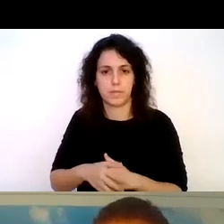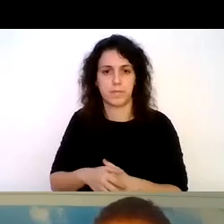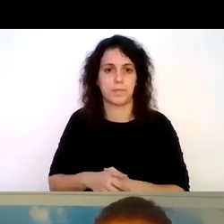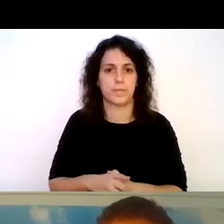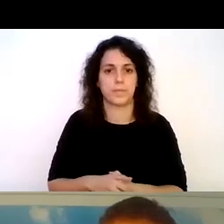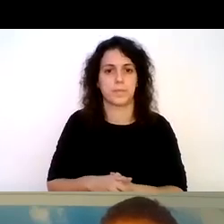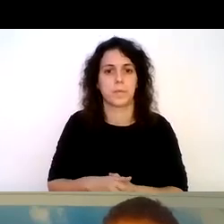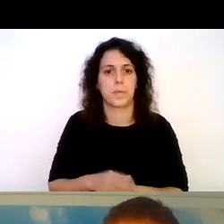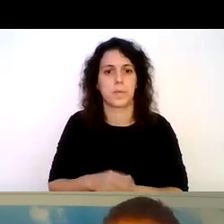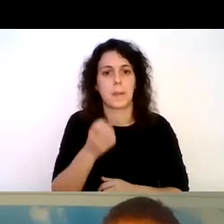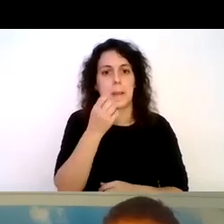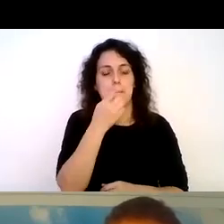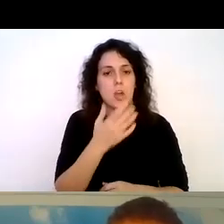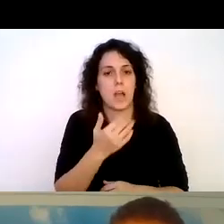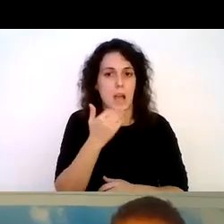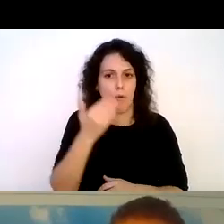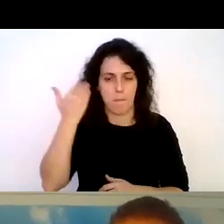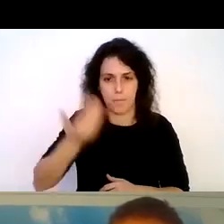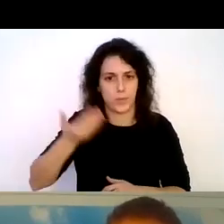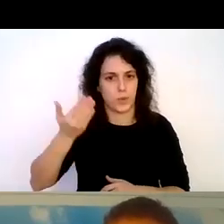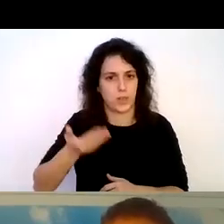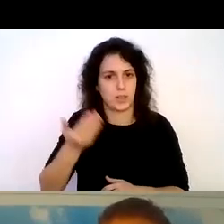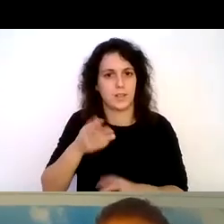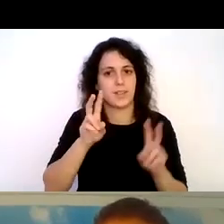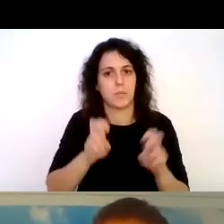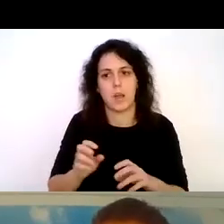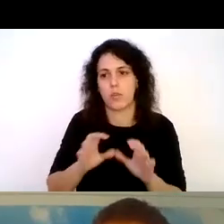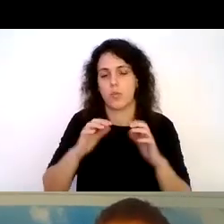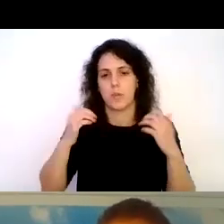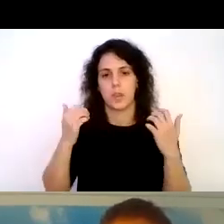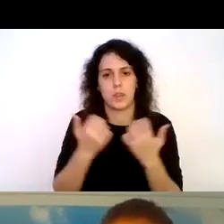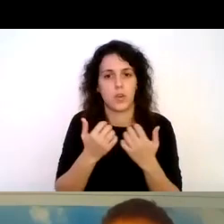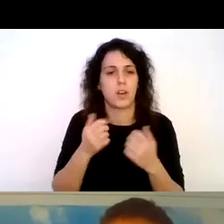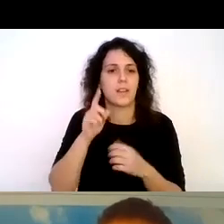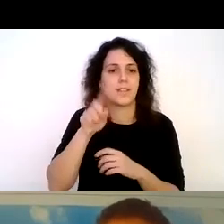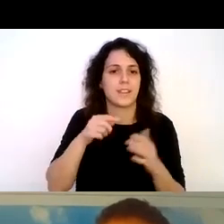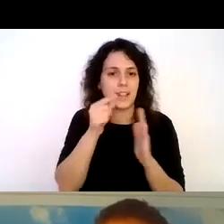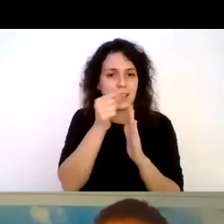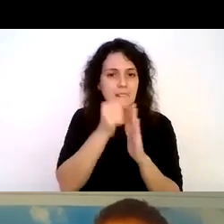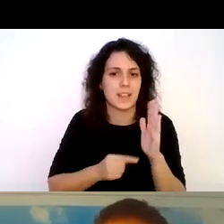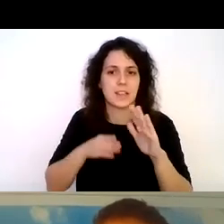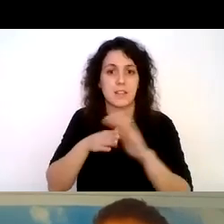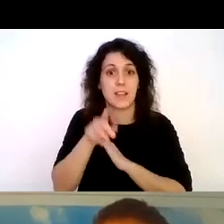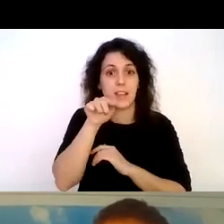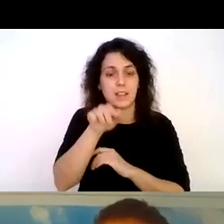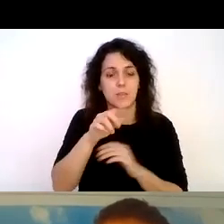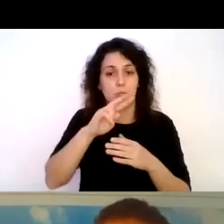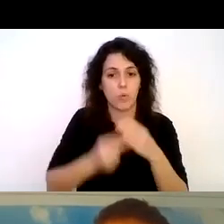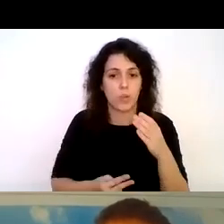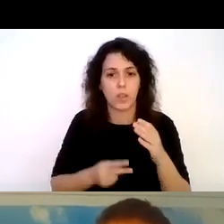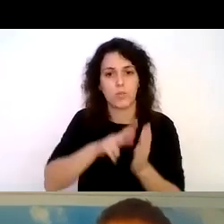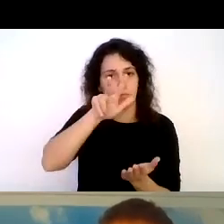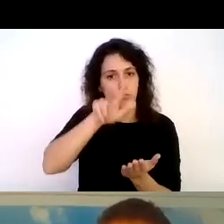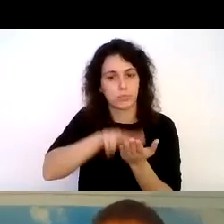bueno algo que es importantísimo además de las convenciones las directrices de accesibilidad el buceo está regido está arreglado a nivel